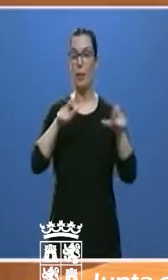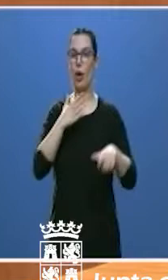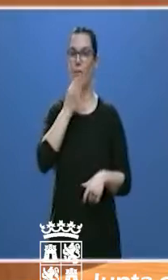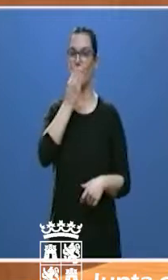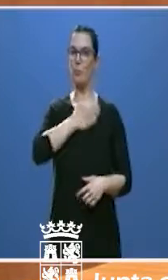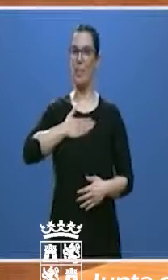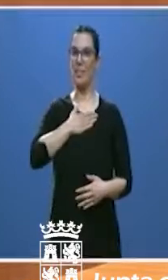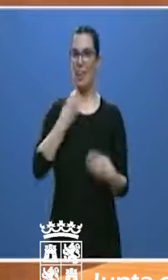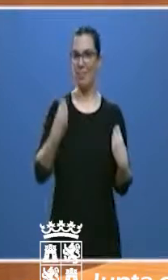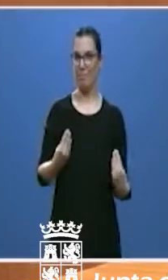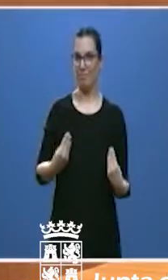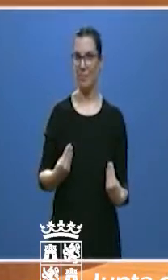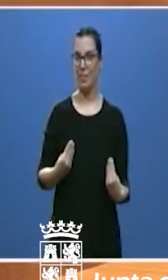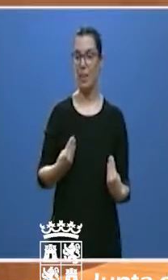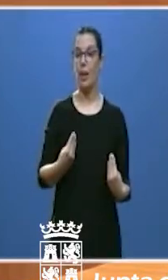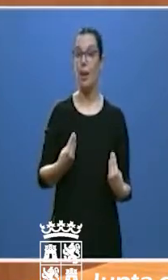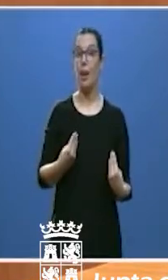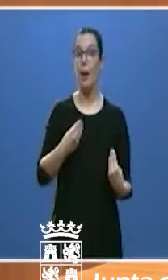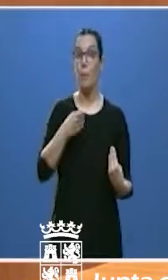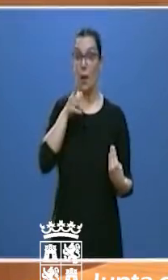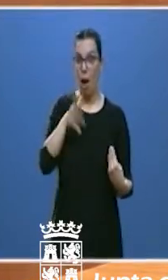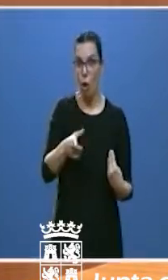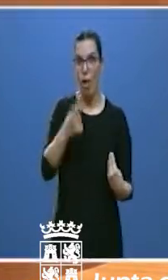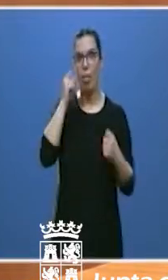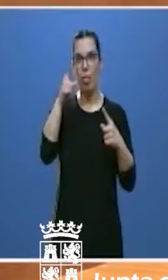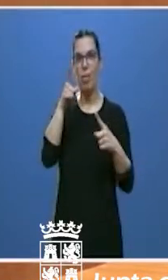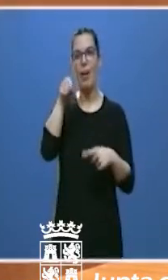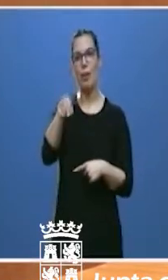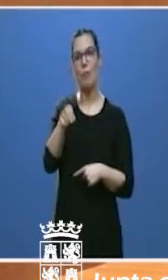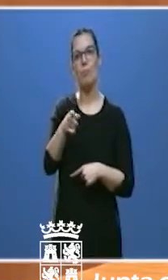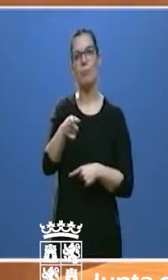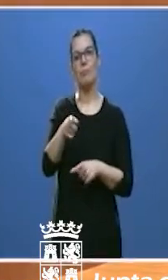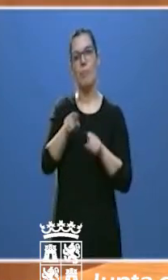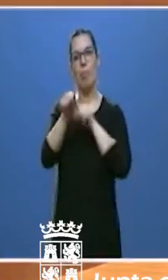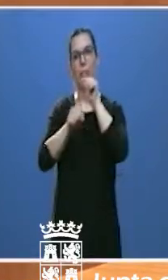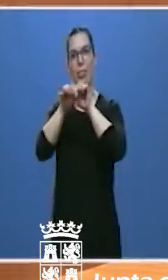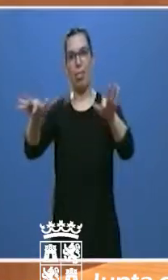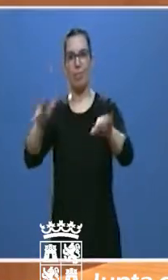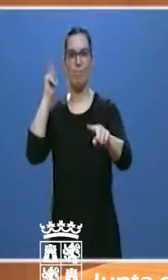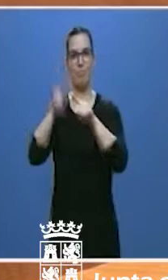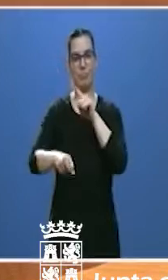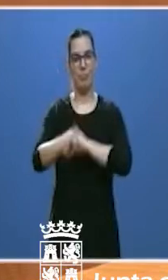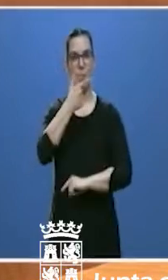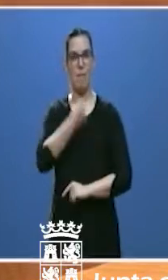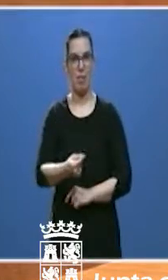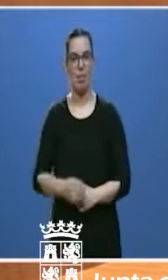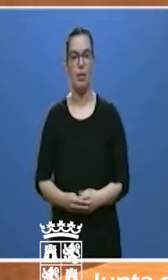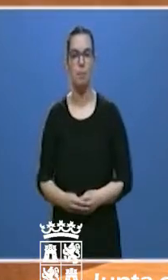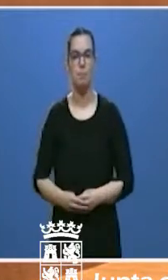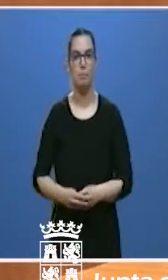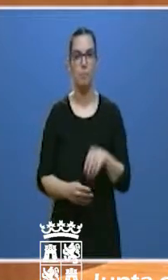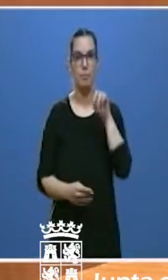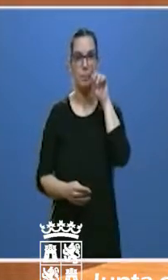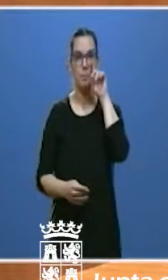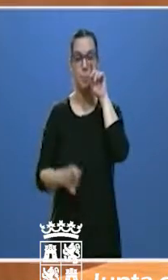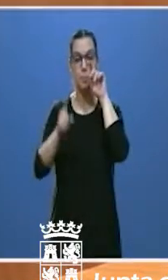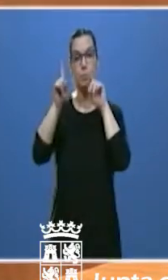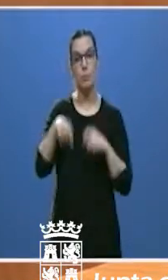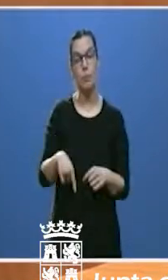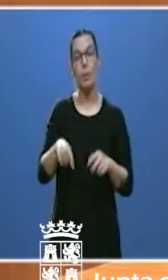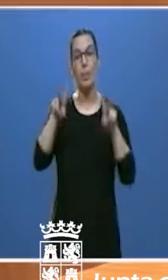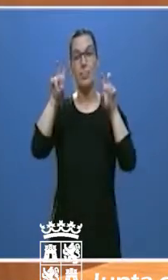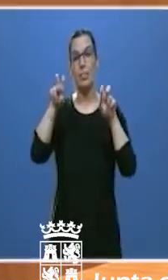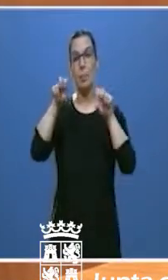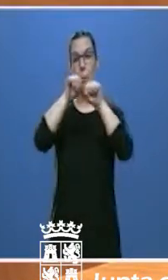también para dificultar el número de contagios. Otro apartado esencial de nuestra protección a las